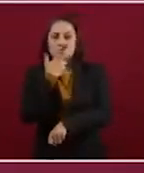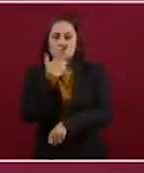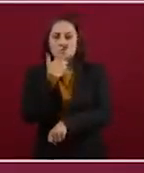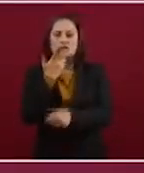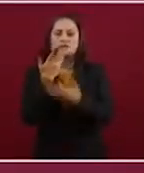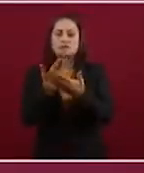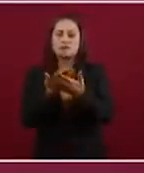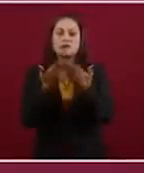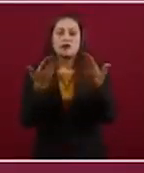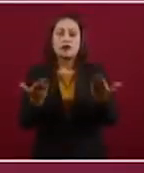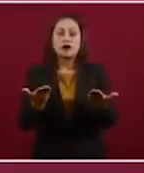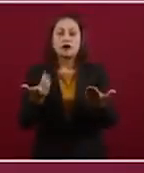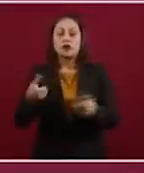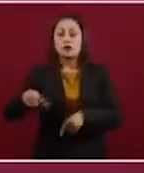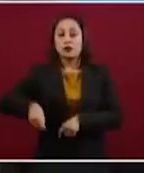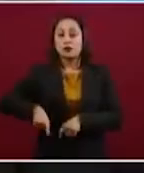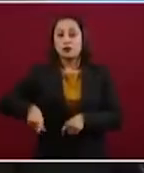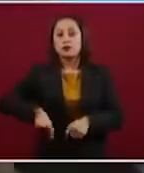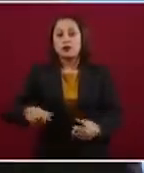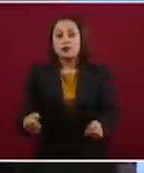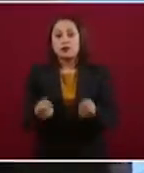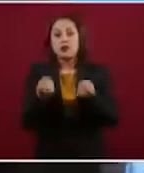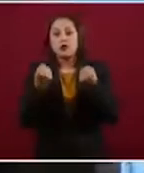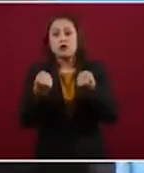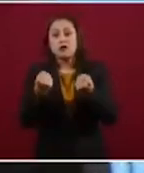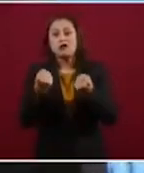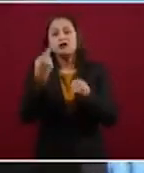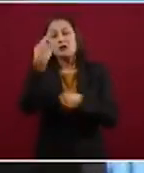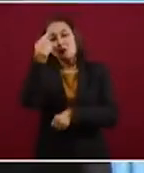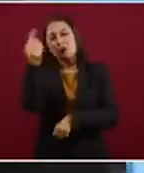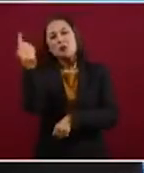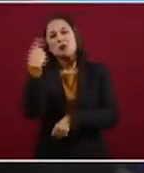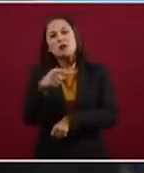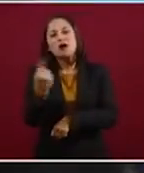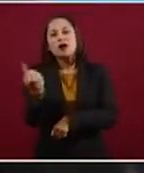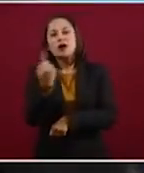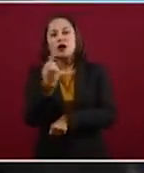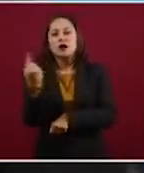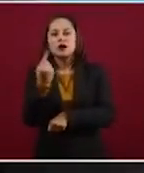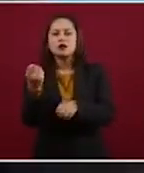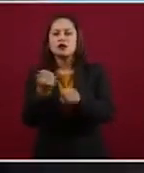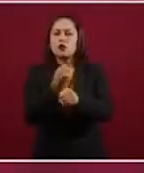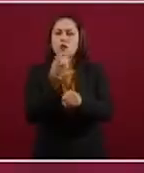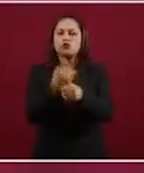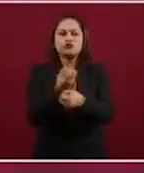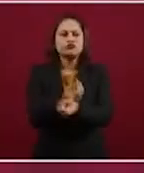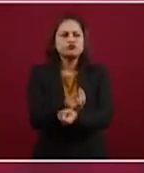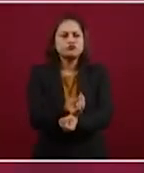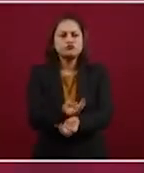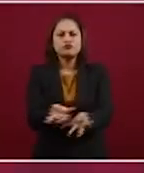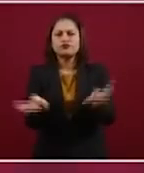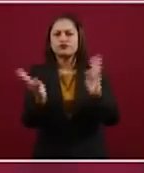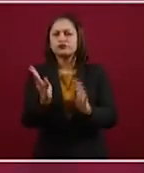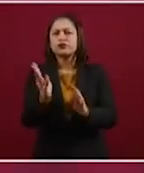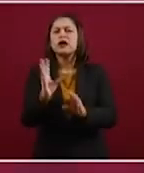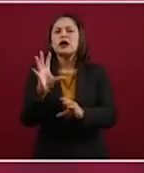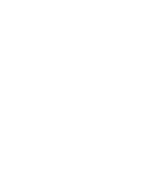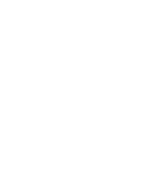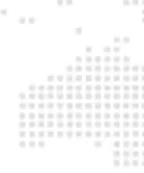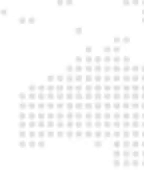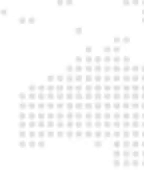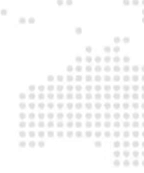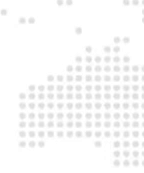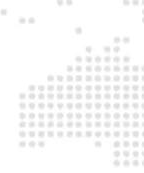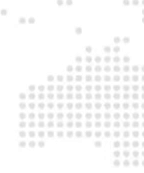de bienestar, es una fuerza de abrir oportunidades para recuperar este país.